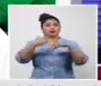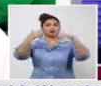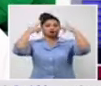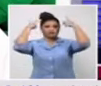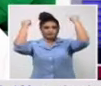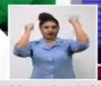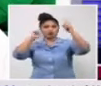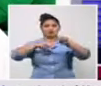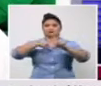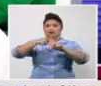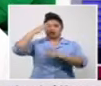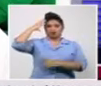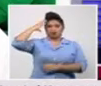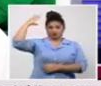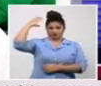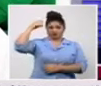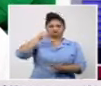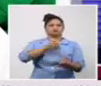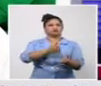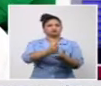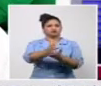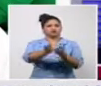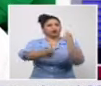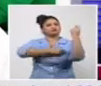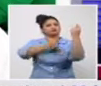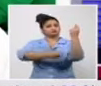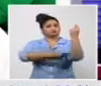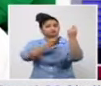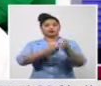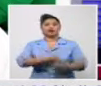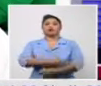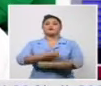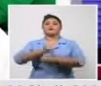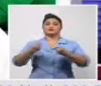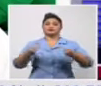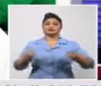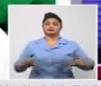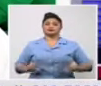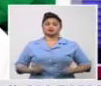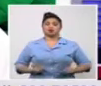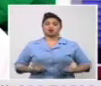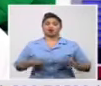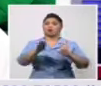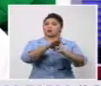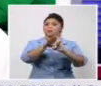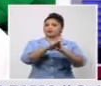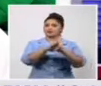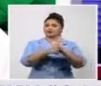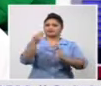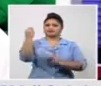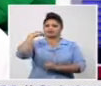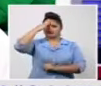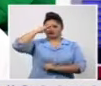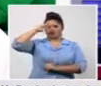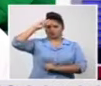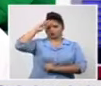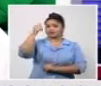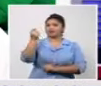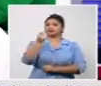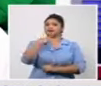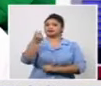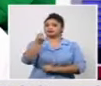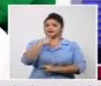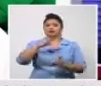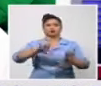de ver la complejidad del momento consideramos que Cuba tiene un protocolo de tratamiento tiene un